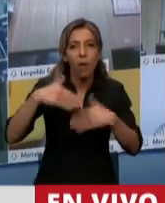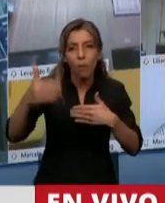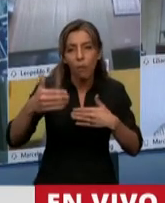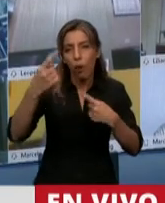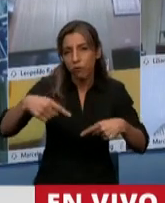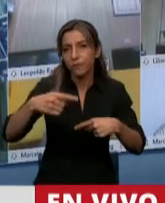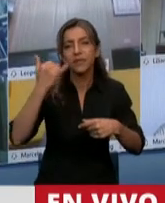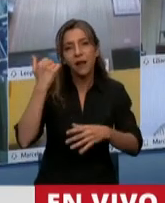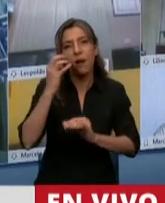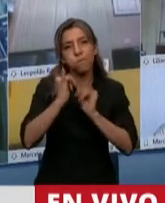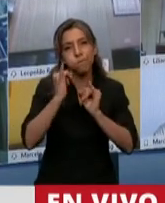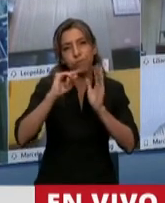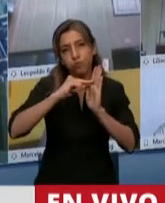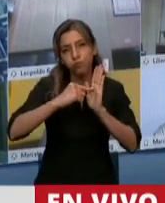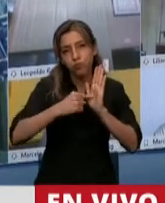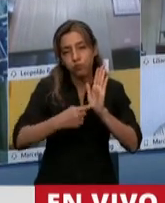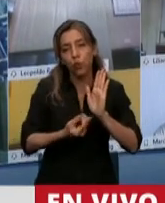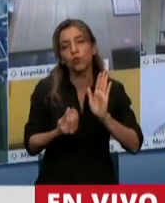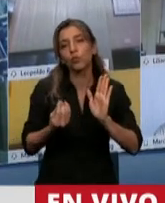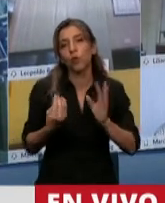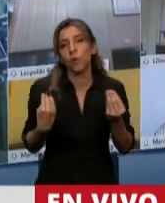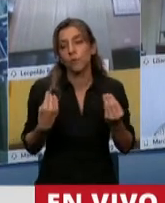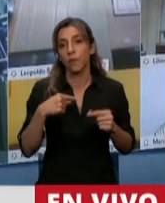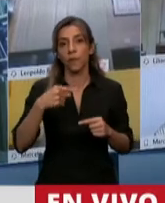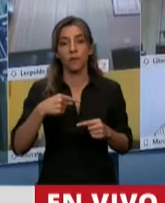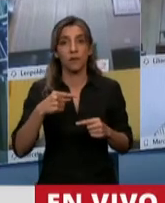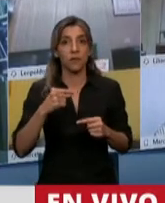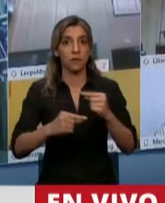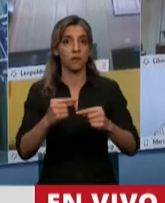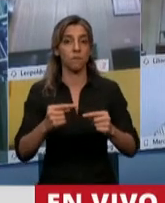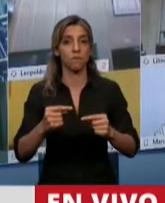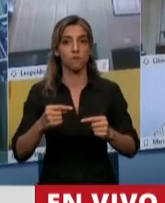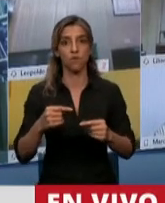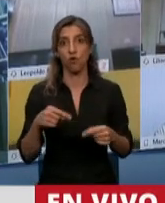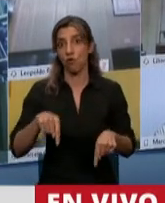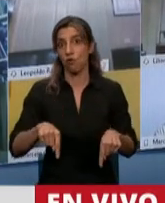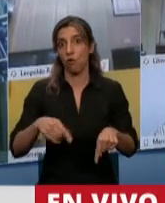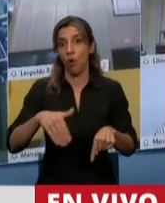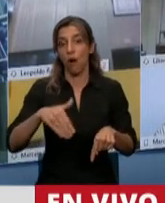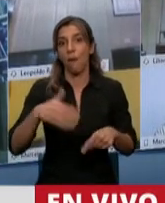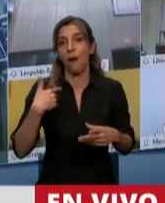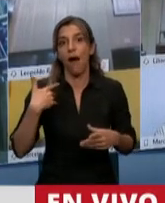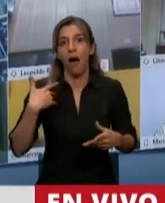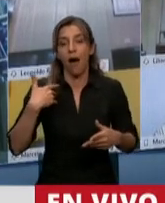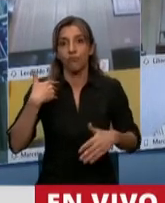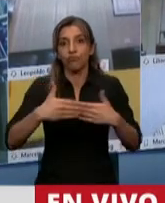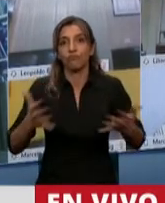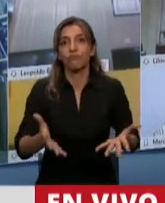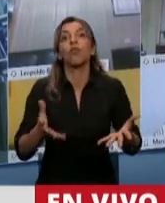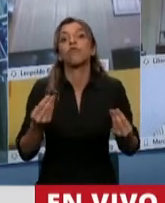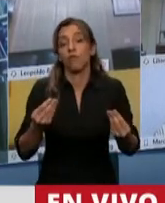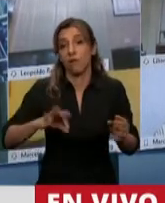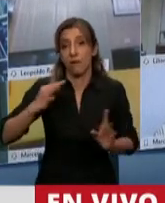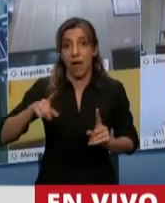centrales porque se va a poder empezar a haber reactivación actual para el año que viene, pero esa reactivación actual